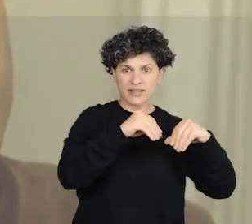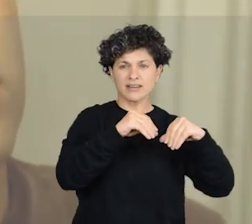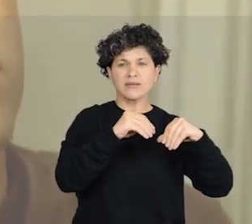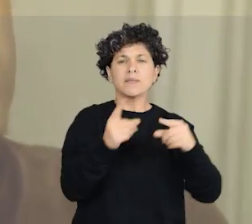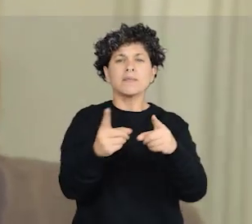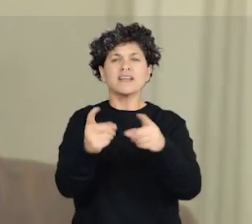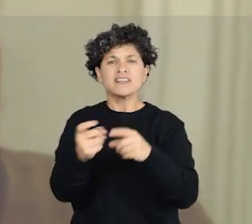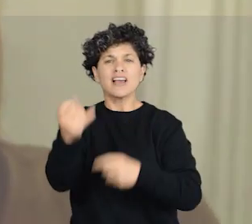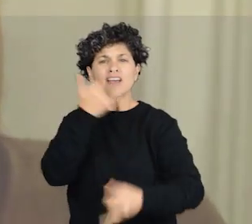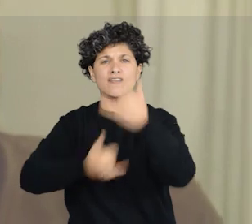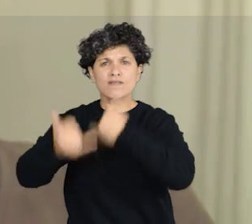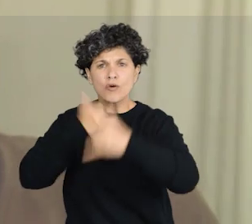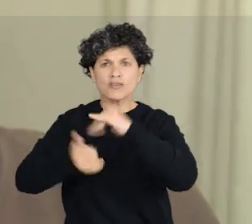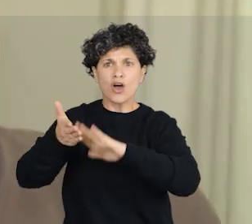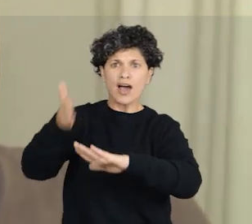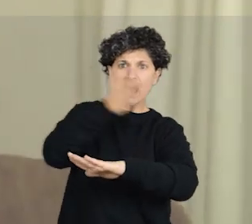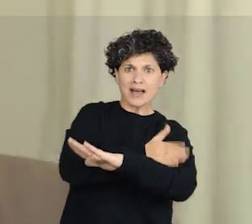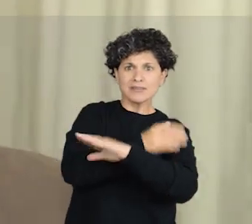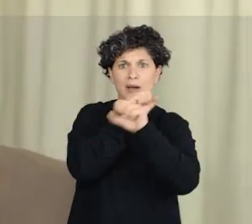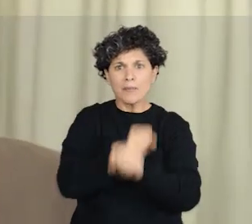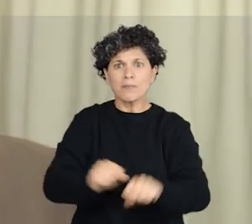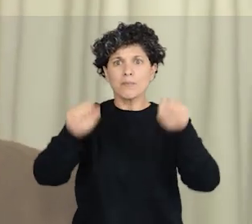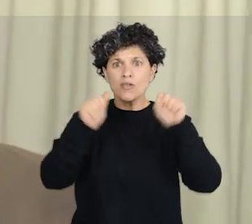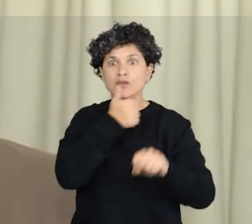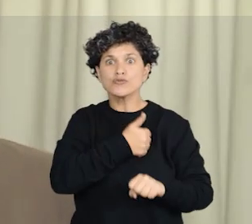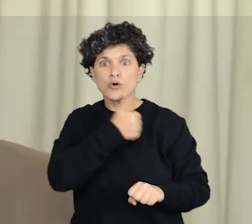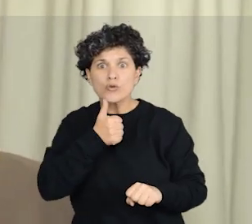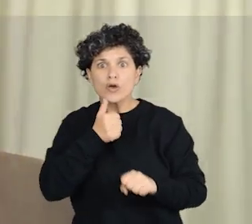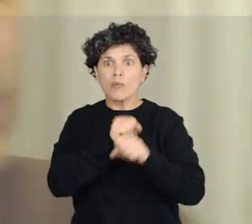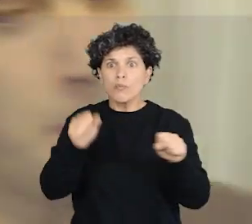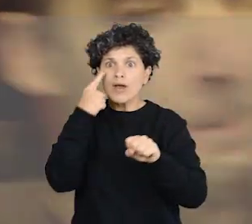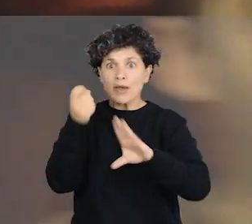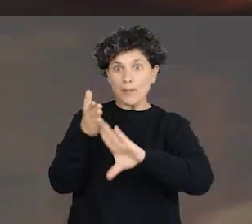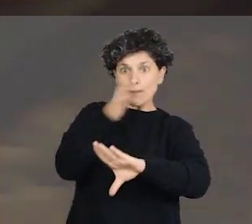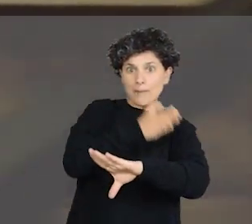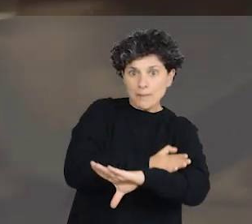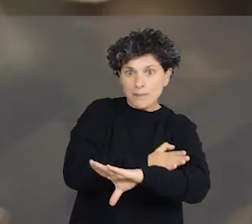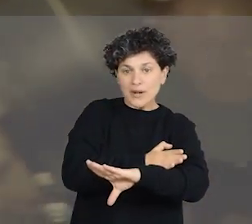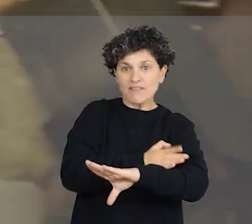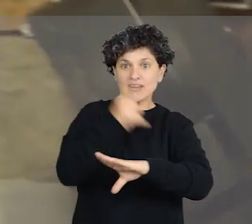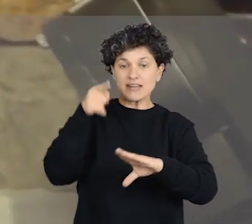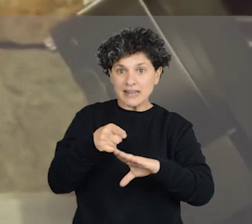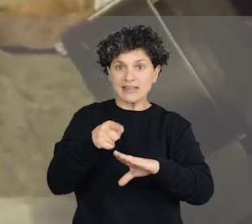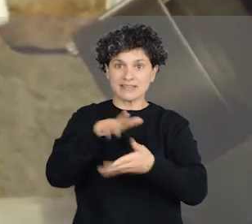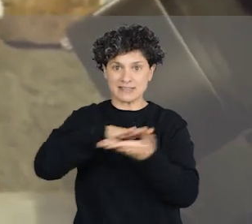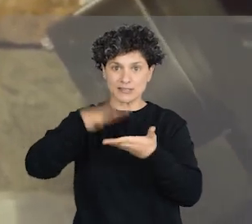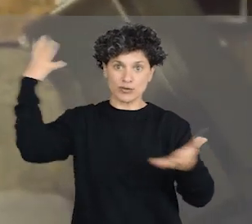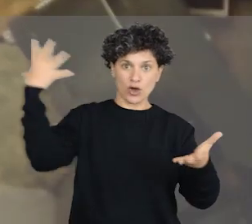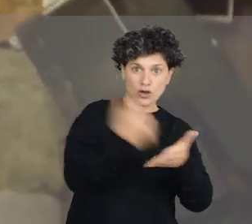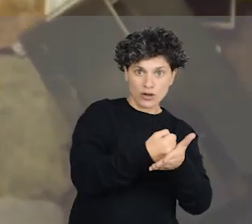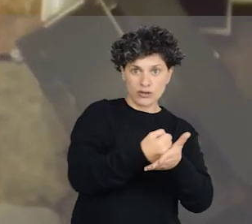¿Cuál sería la información que requeriríamos para poder luego pensar en acciones para mitigar